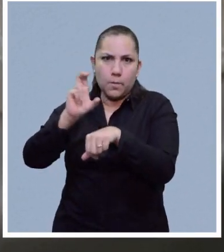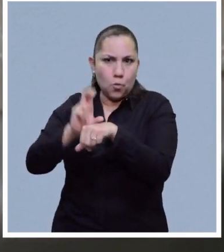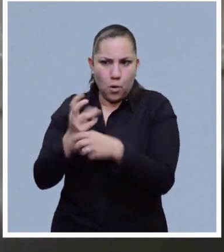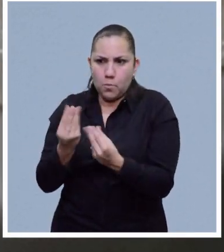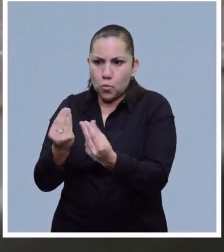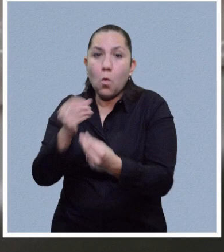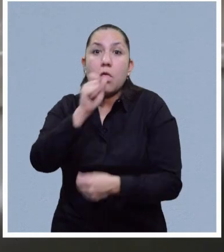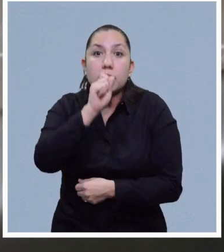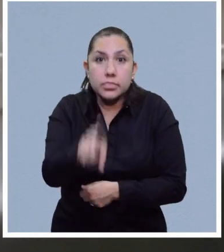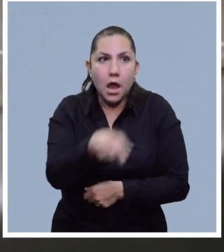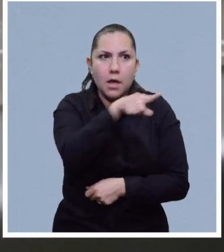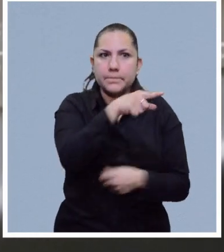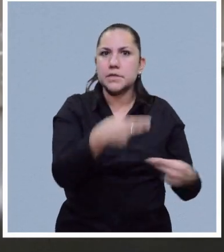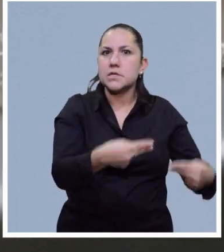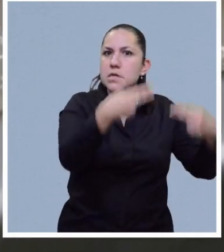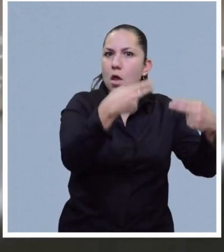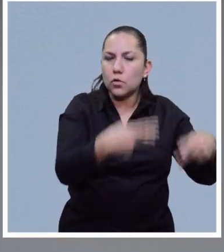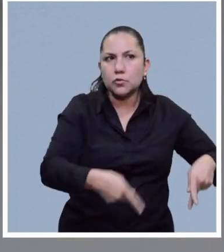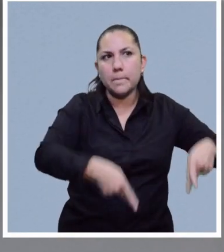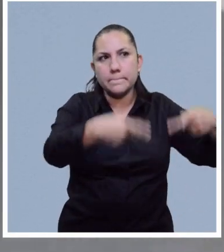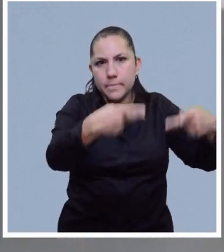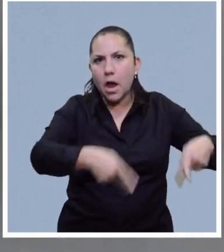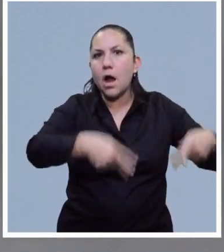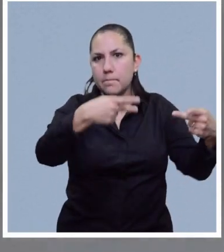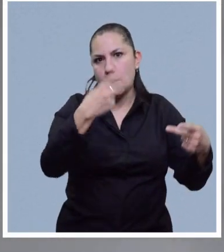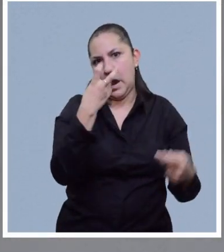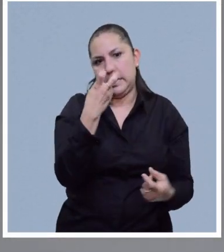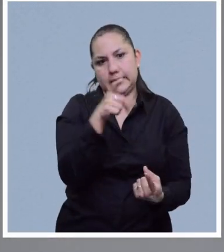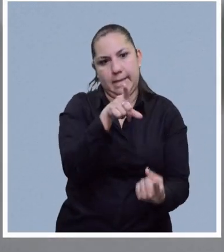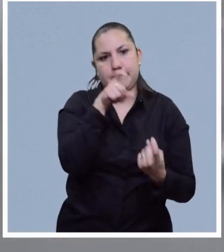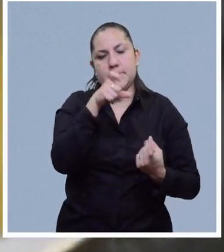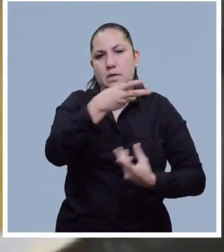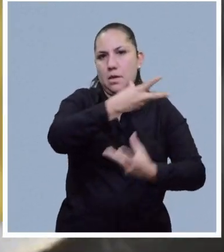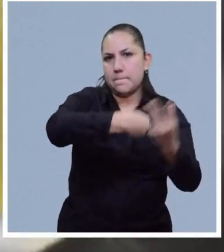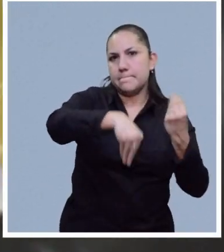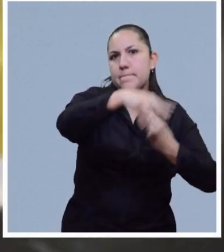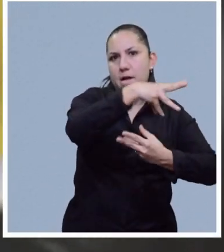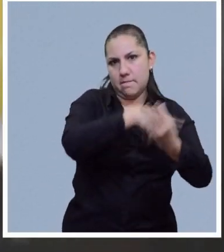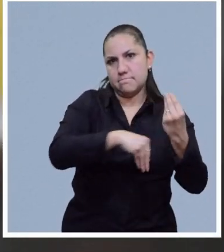el funcionamiento de diversos negocios, sobre todo en el sector de alimentos.